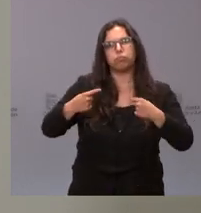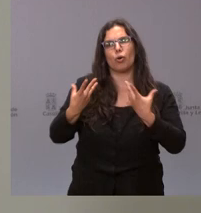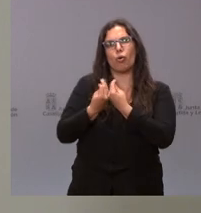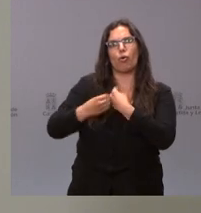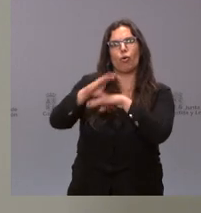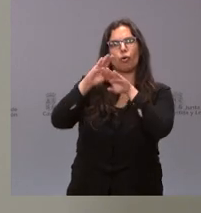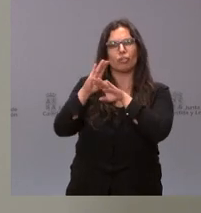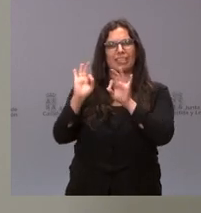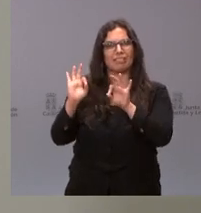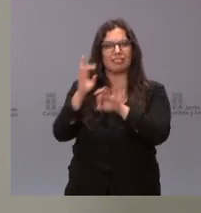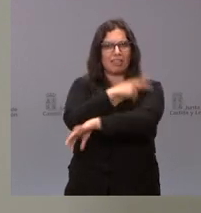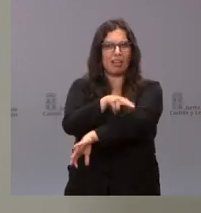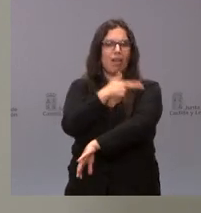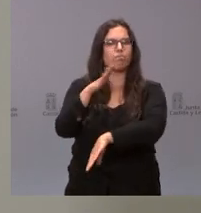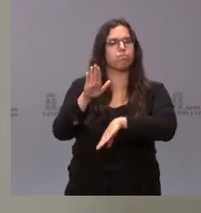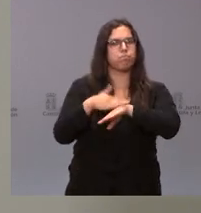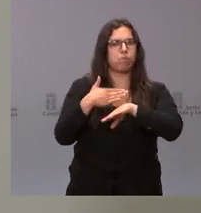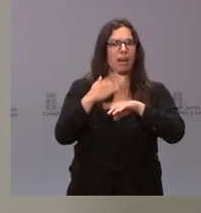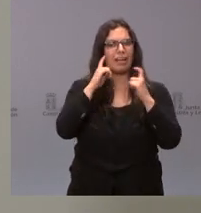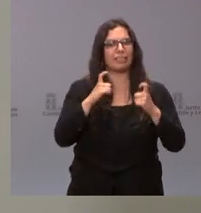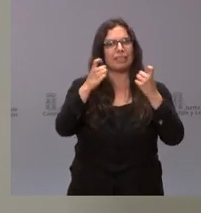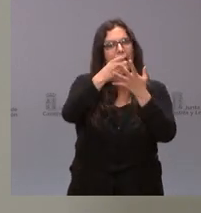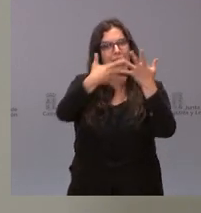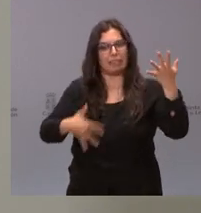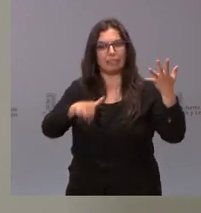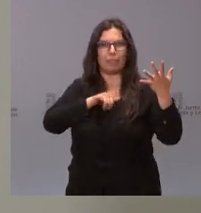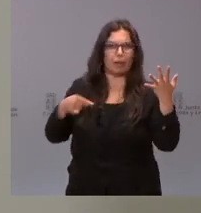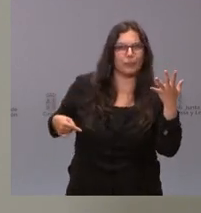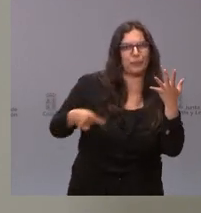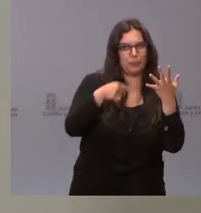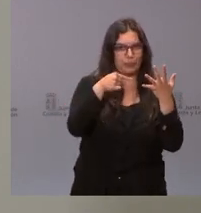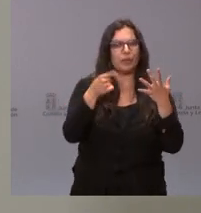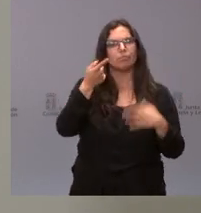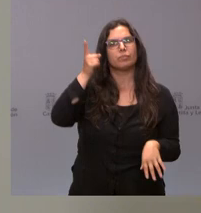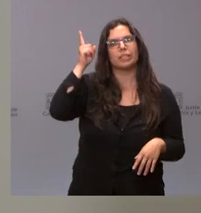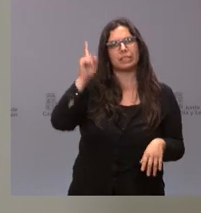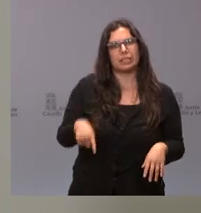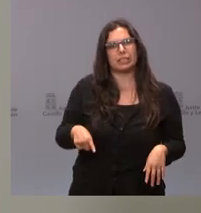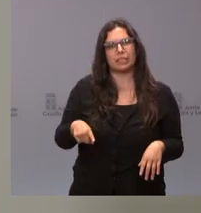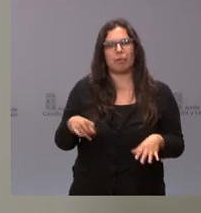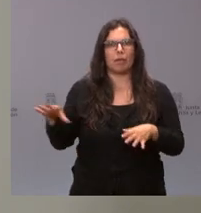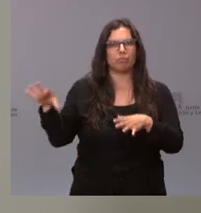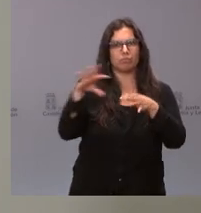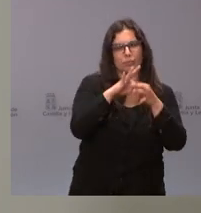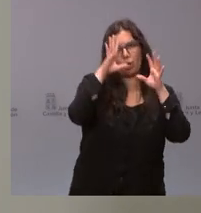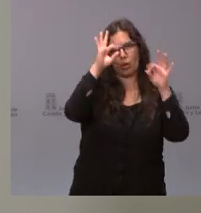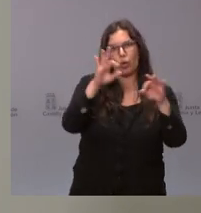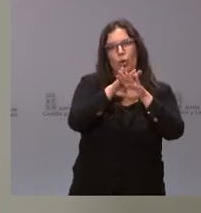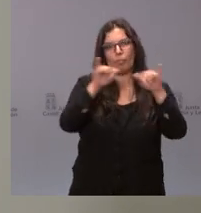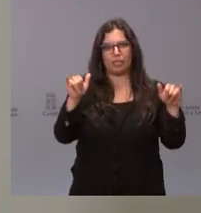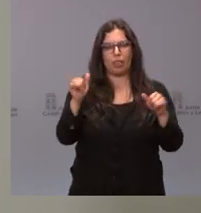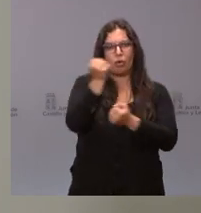Consejería de Sanidad para la reducción de listas de espera, que también lleva aparejada, como es natural, la